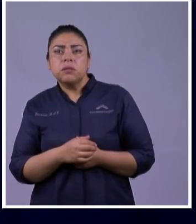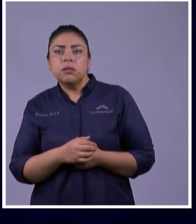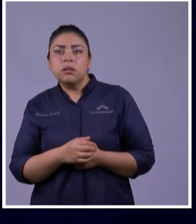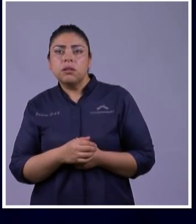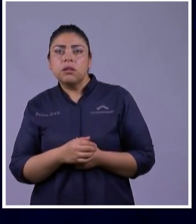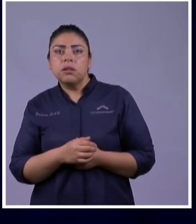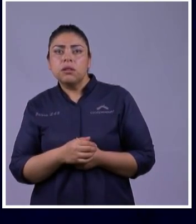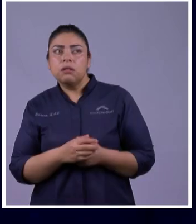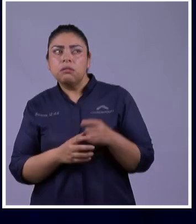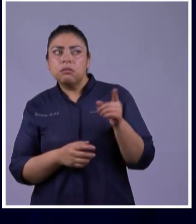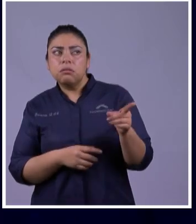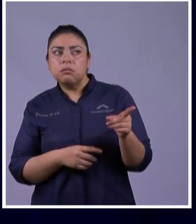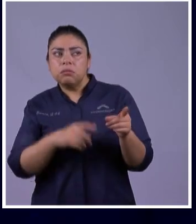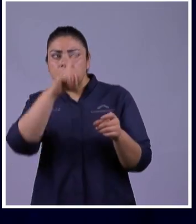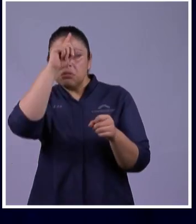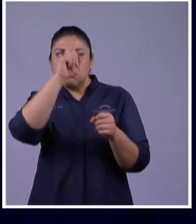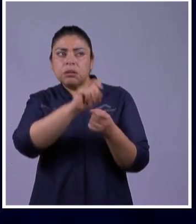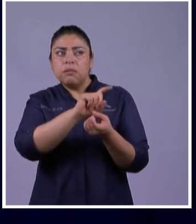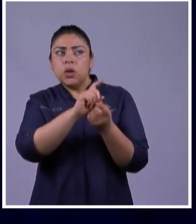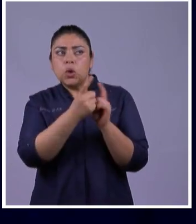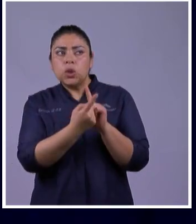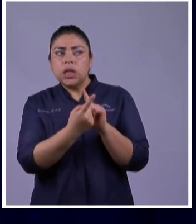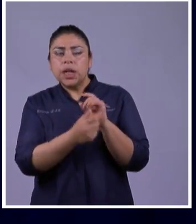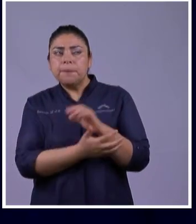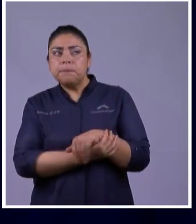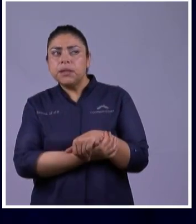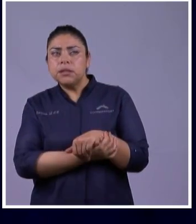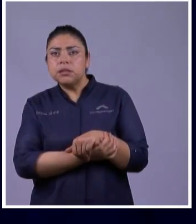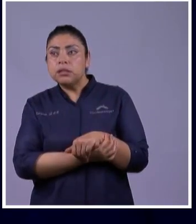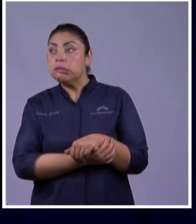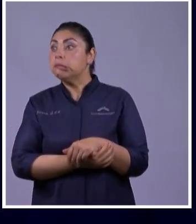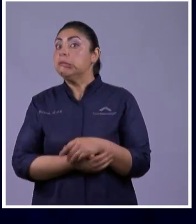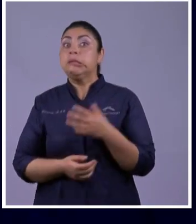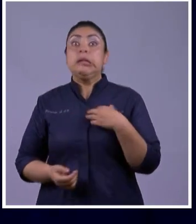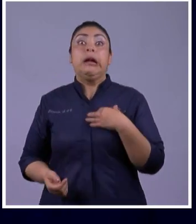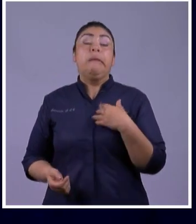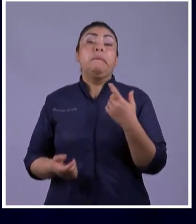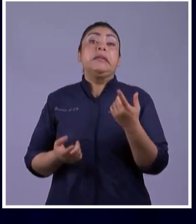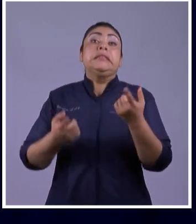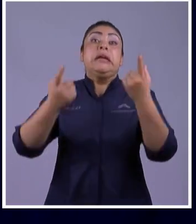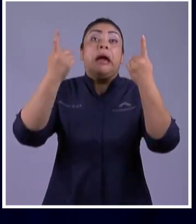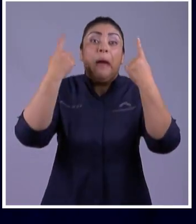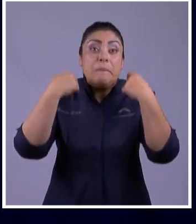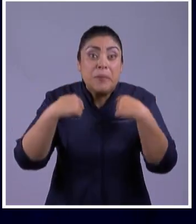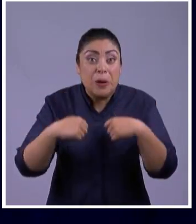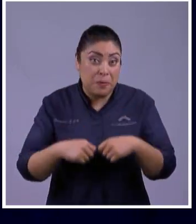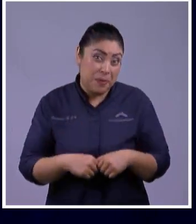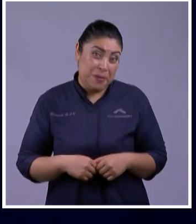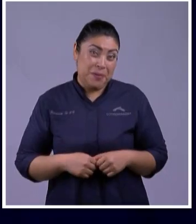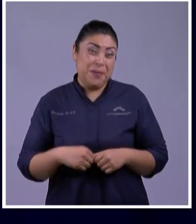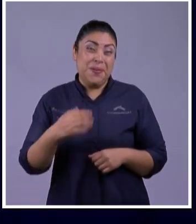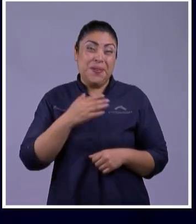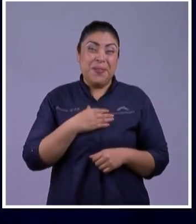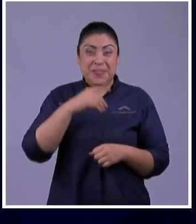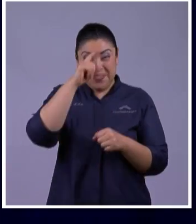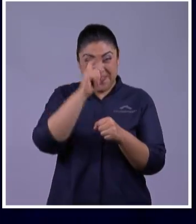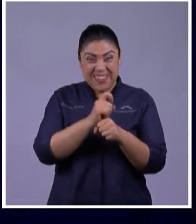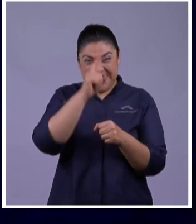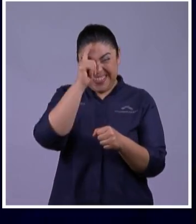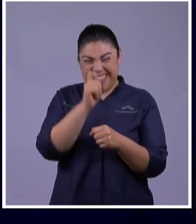Te cambiaste de trabajo Y yo dije Ay señor Me cambié de trabajo Y me fui al trabajo anterior